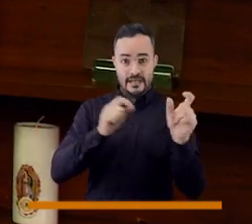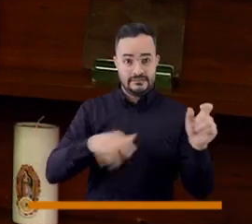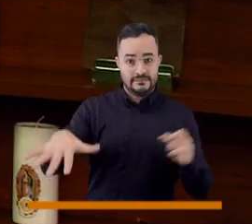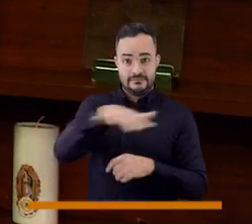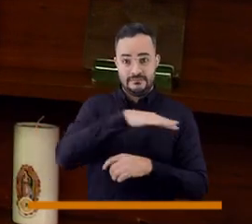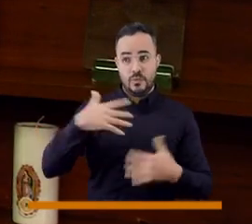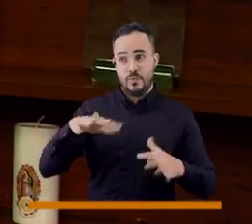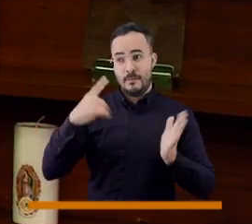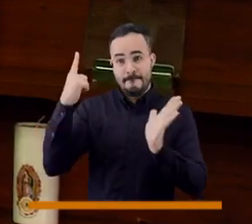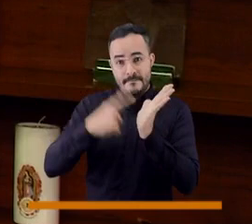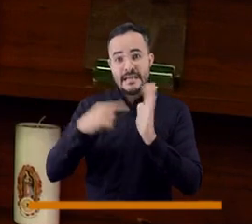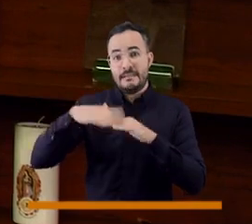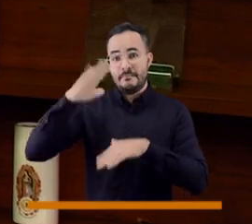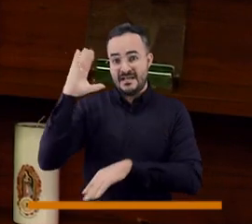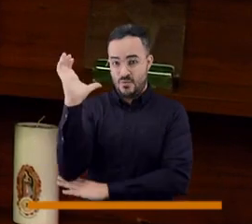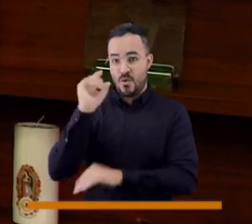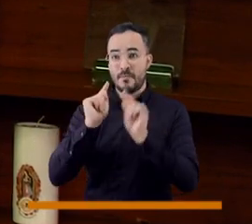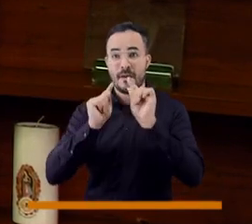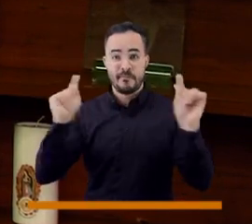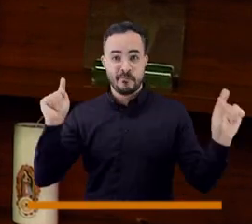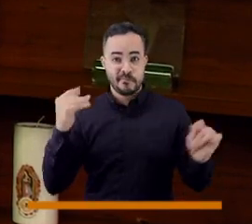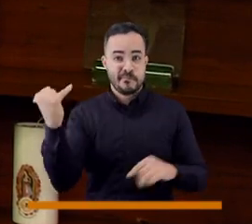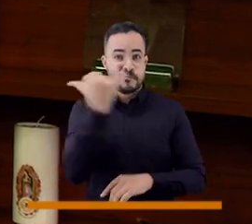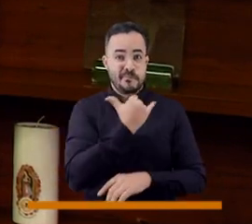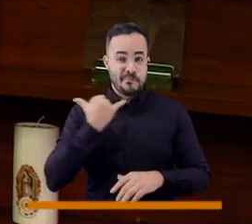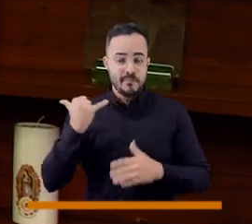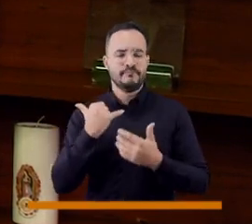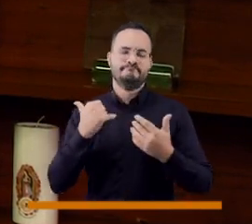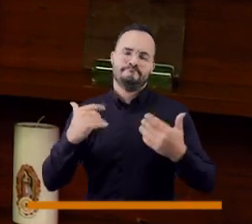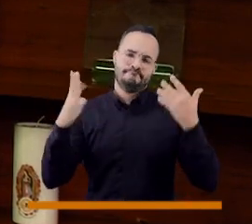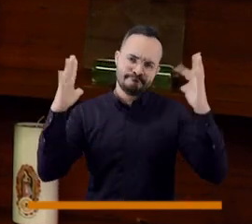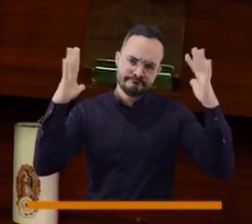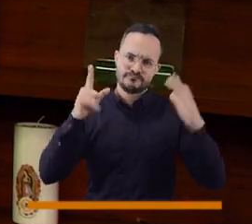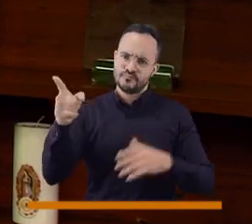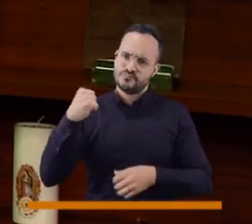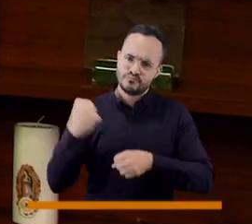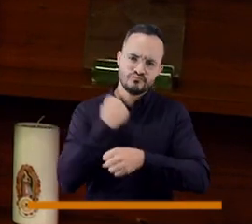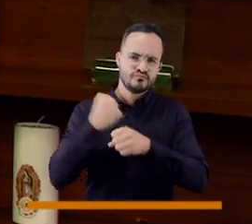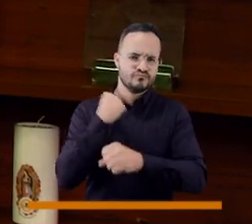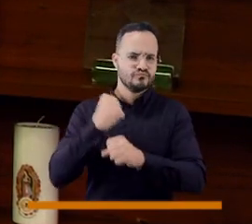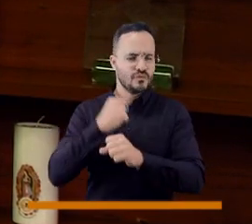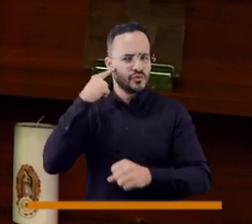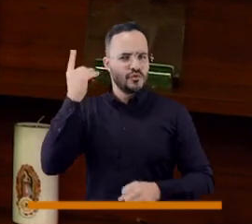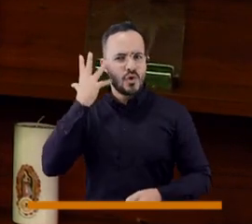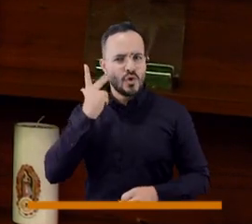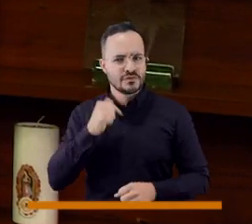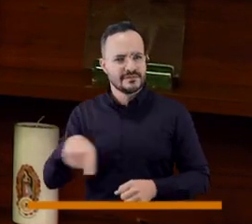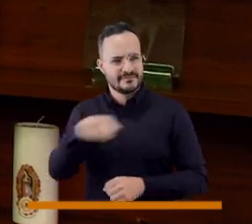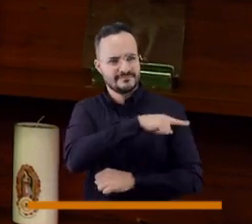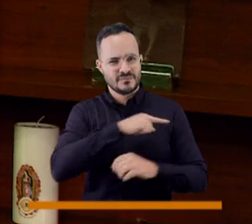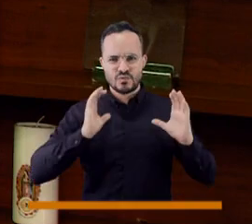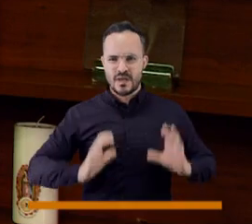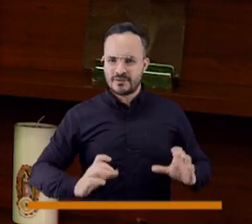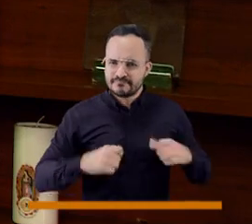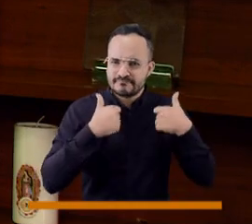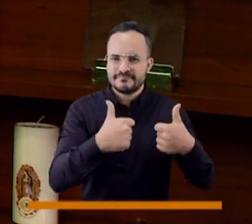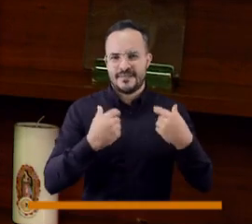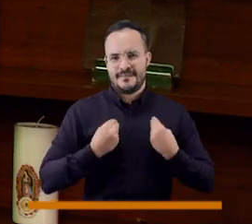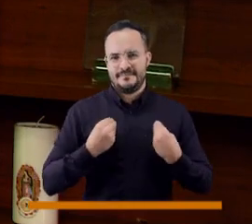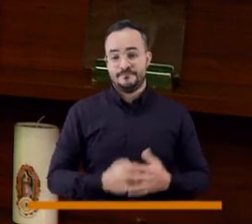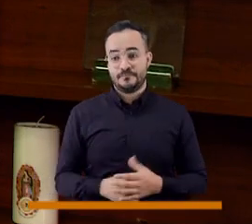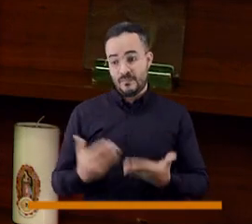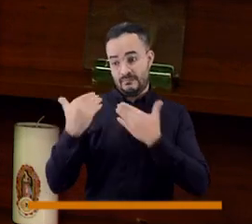concejales que tiene el país, por esa labor permanente, constante, en beneficio de la comunidad. Los concejales tenemos